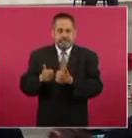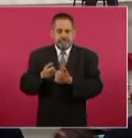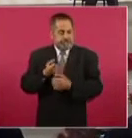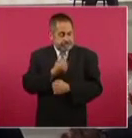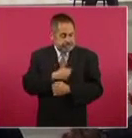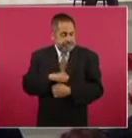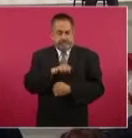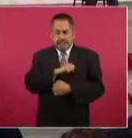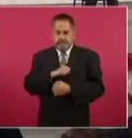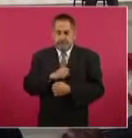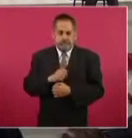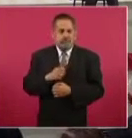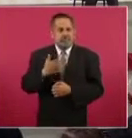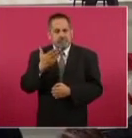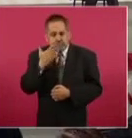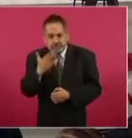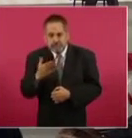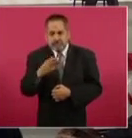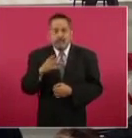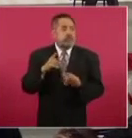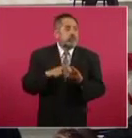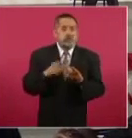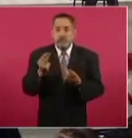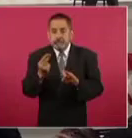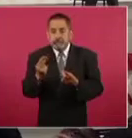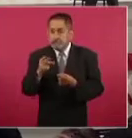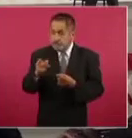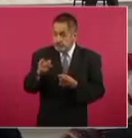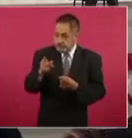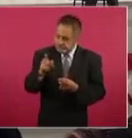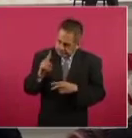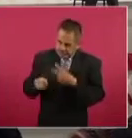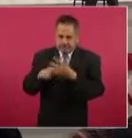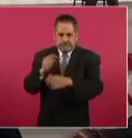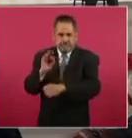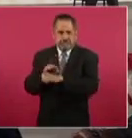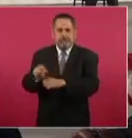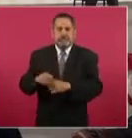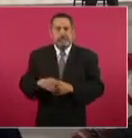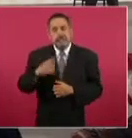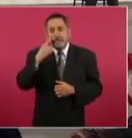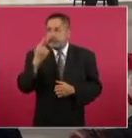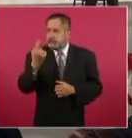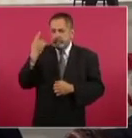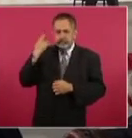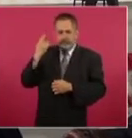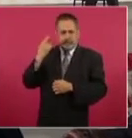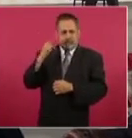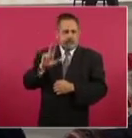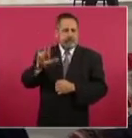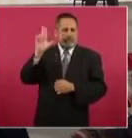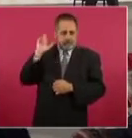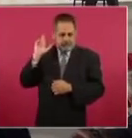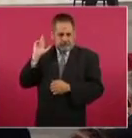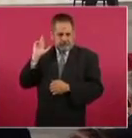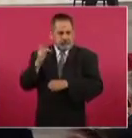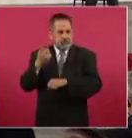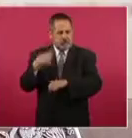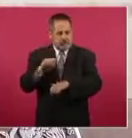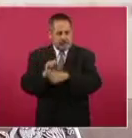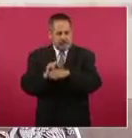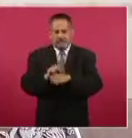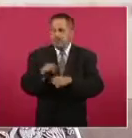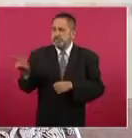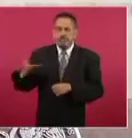hacerlo bien y estar ahí donde más se necesite. Hace una semana en este mismo espacio el presidente